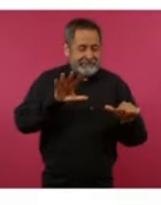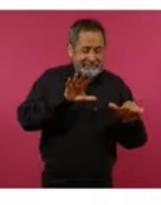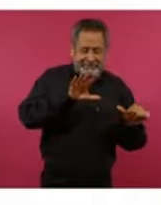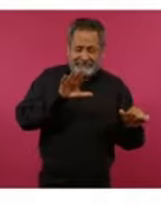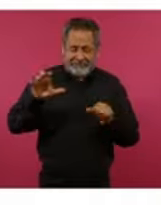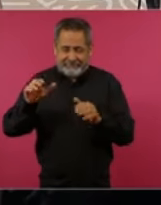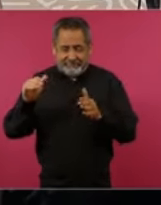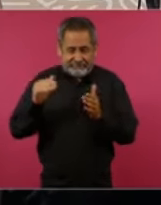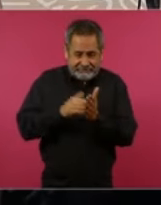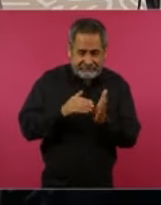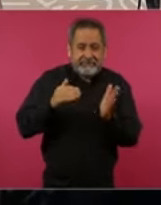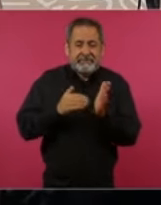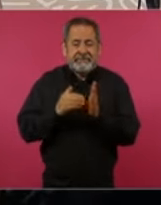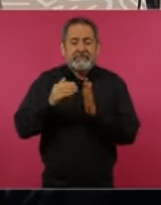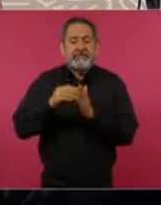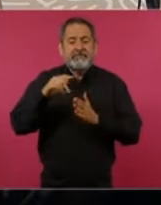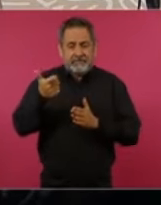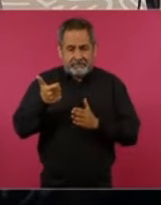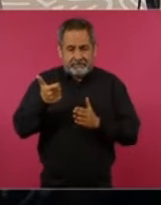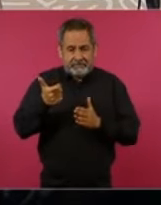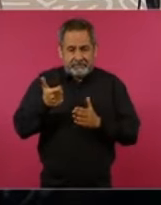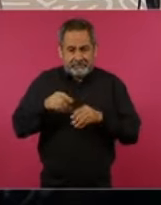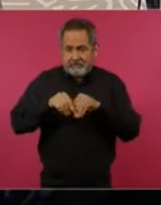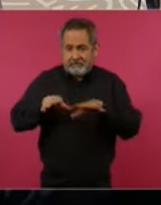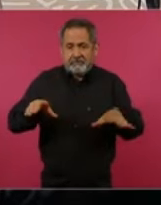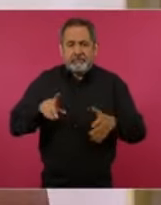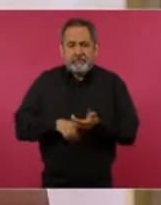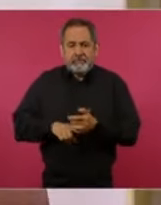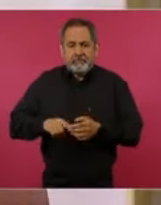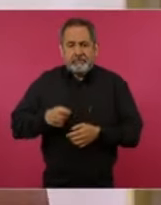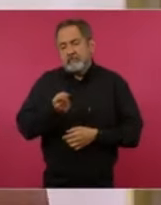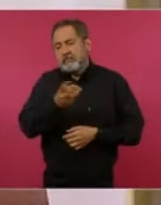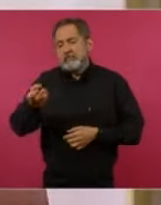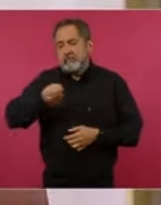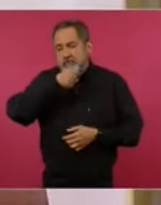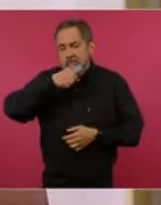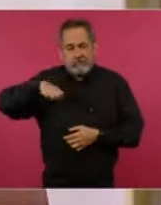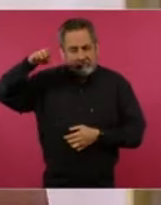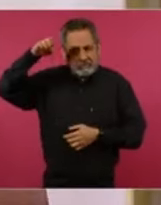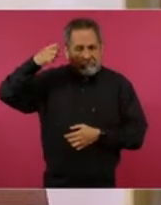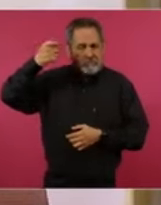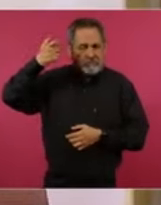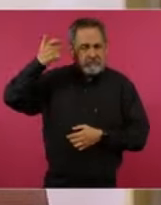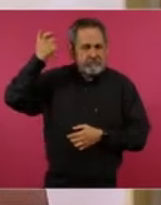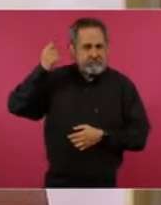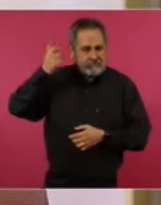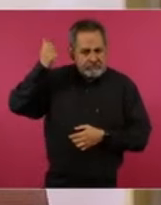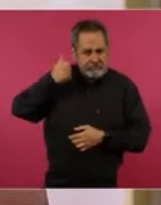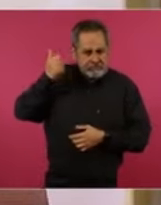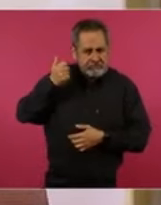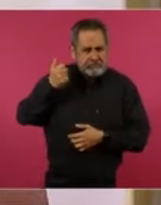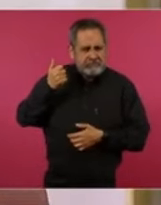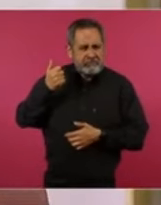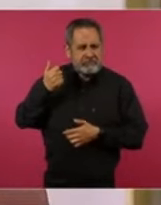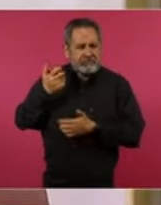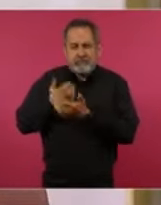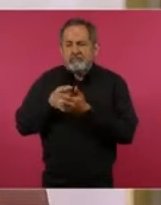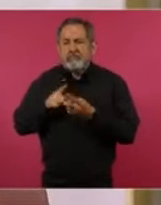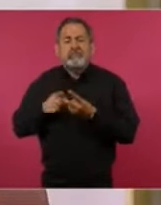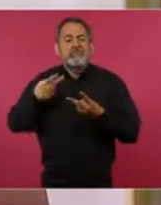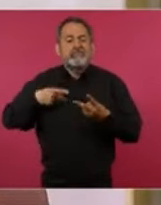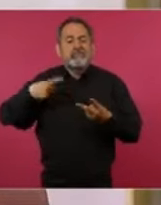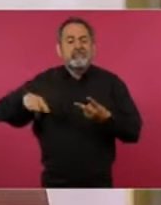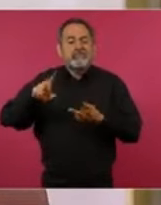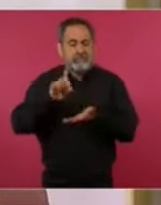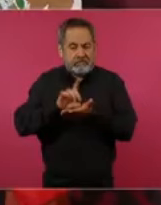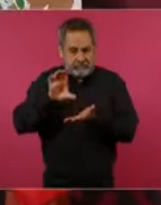de pesos. El adulto mayor cobra su pensión, las personas con